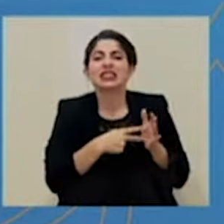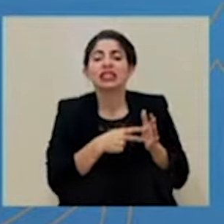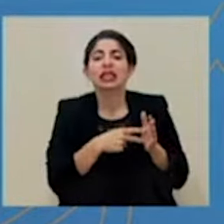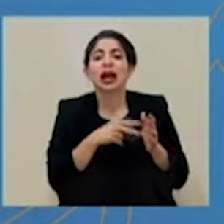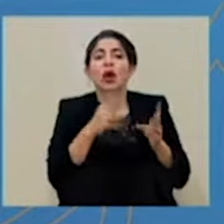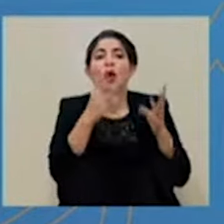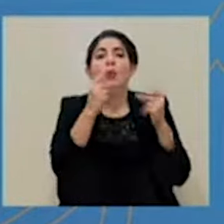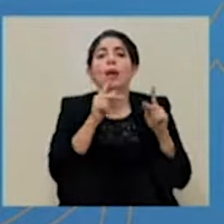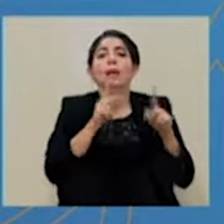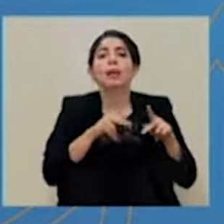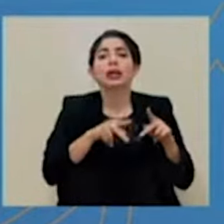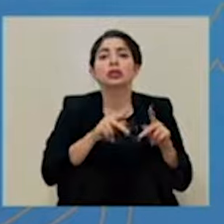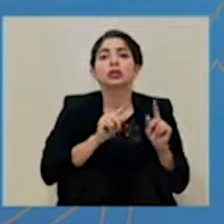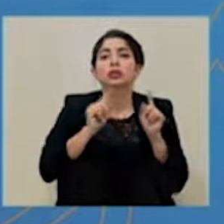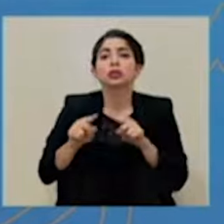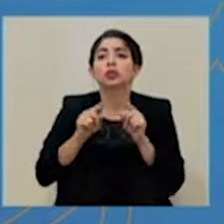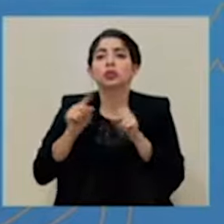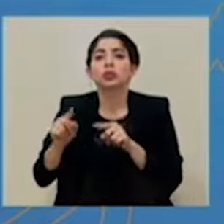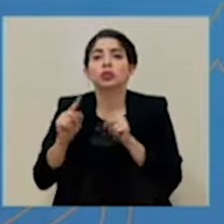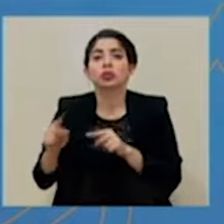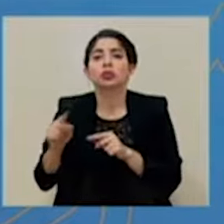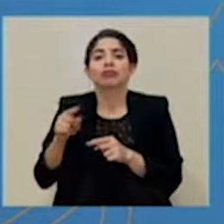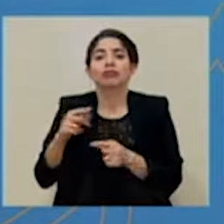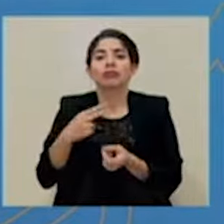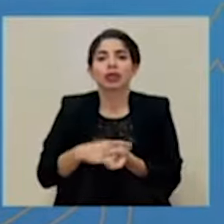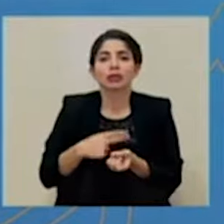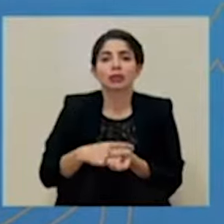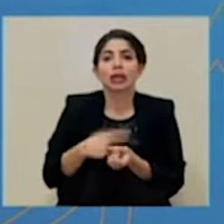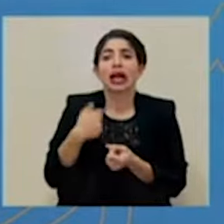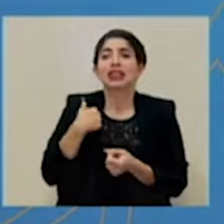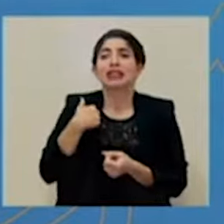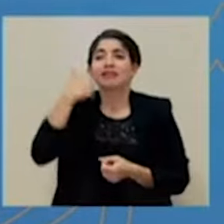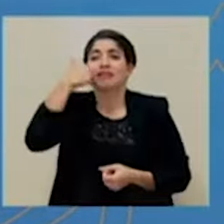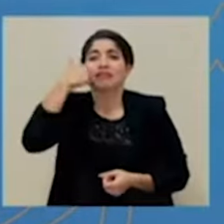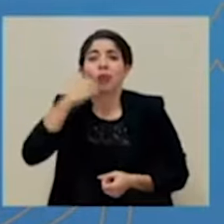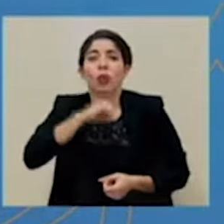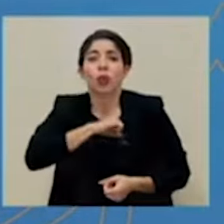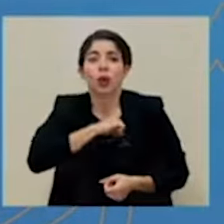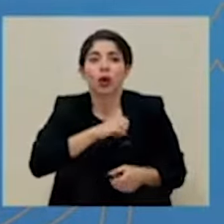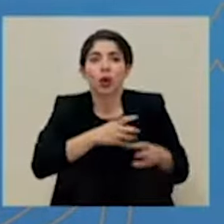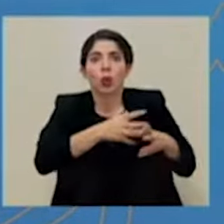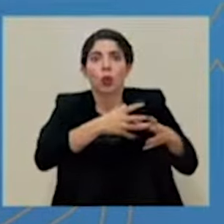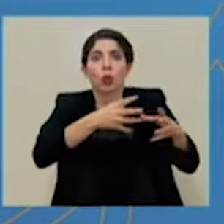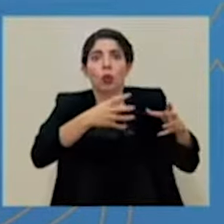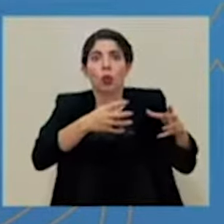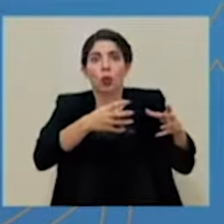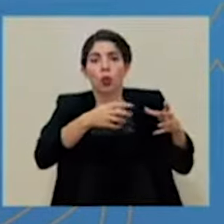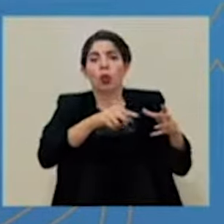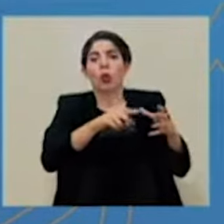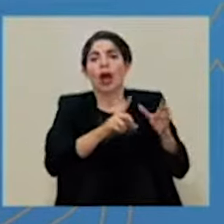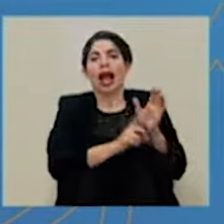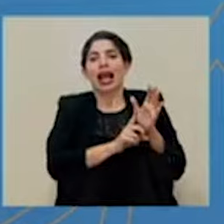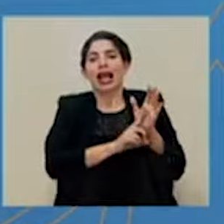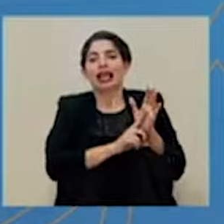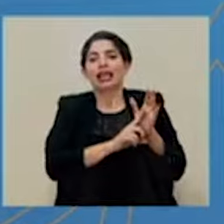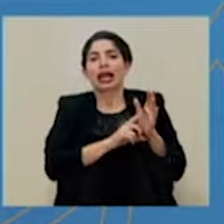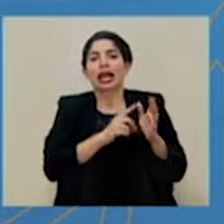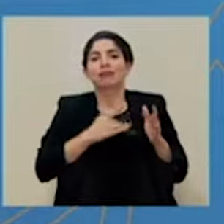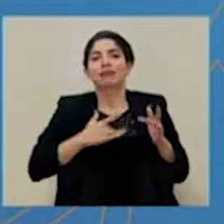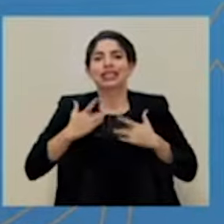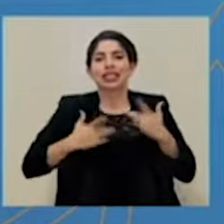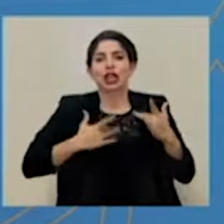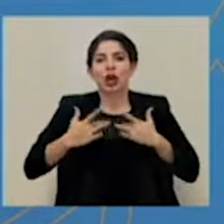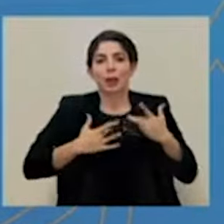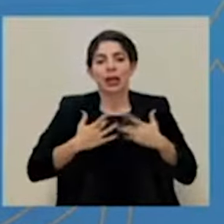consultas por casos de fiebre y tos, y estas, de acuerdo con el modelo de vigilancia sindrómica,